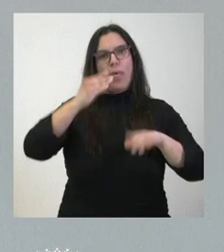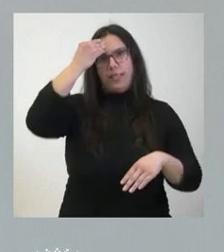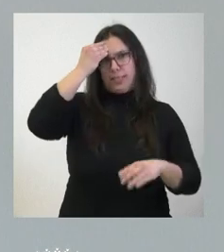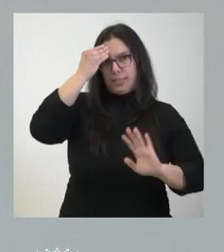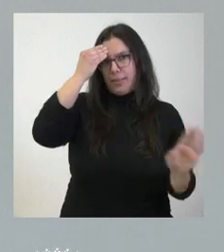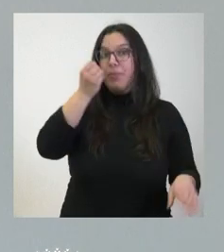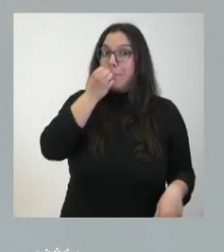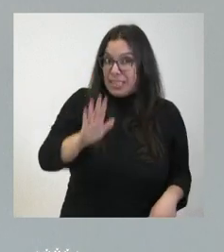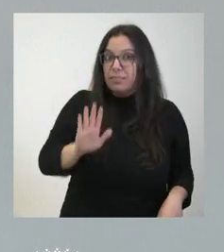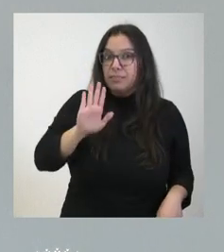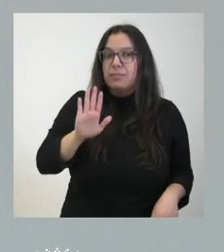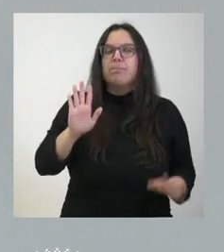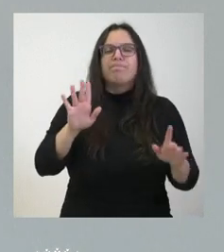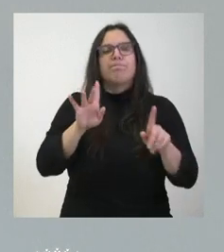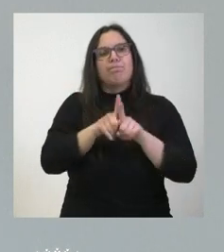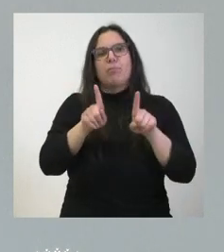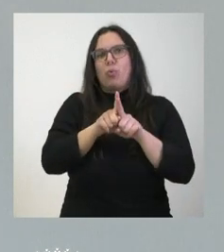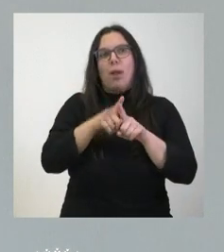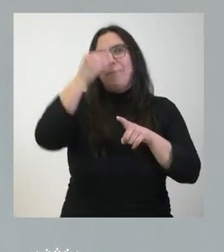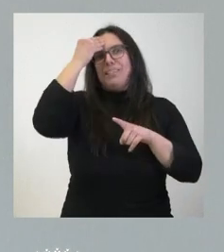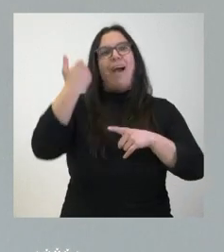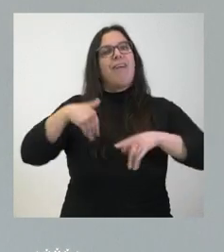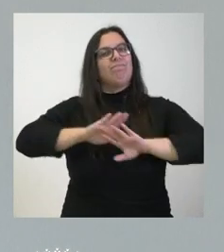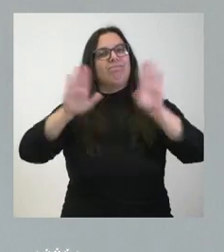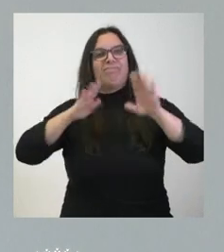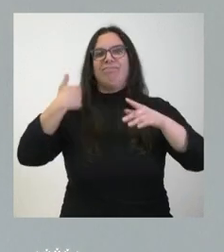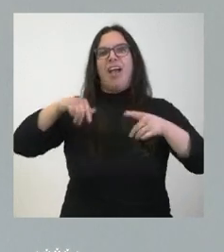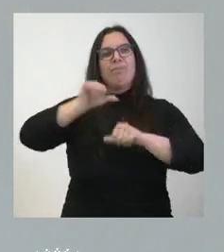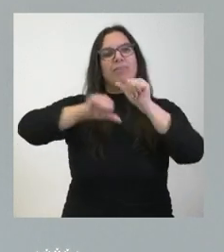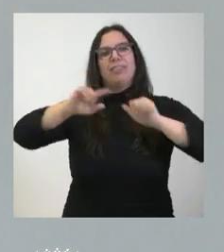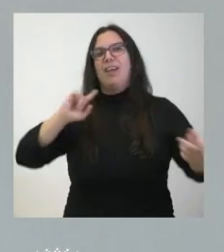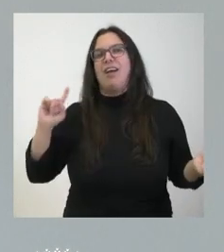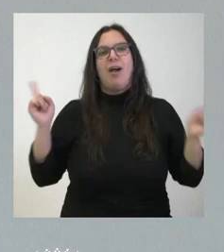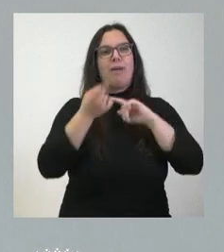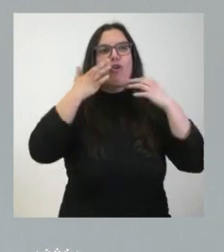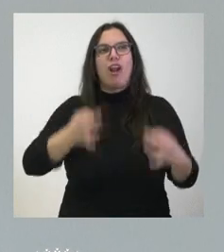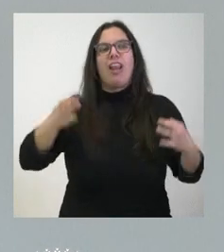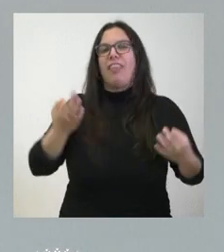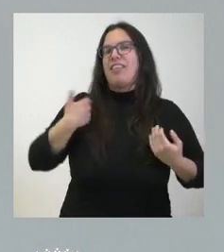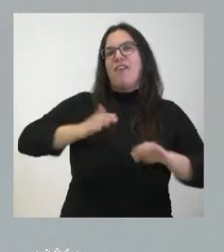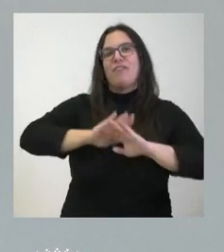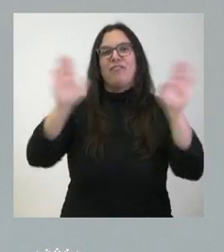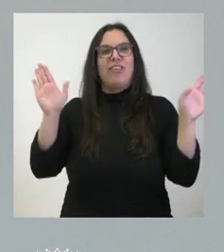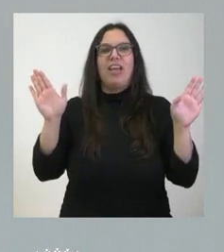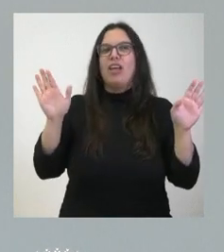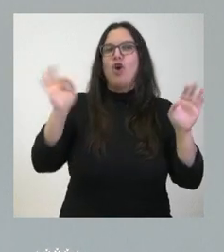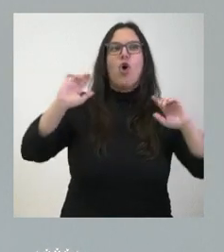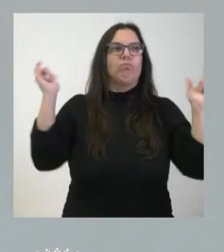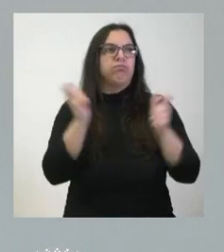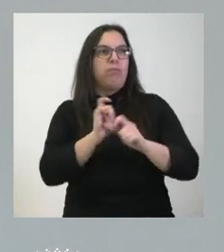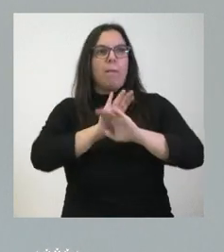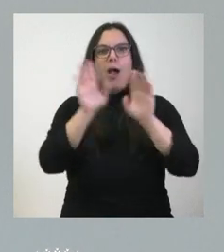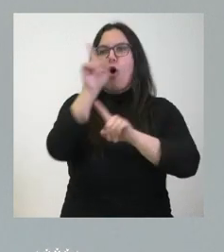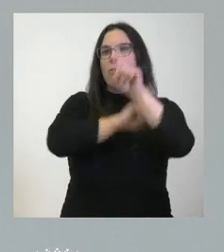buen dato, pero también no se equivocaríamos si pensáramos que es un dato que cambia la realidad de las cosas o que nunca más vamos a tener un